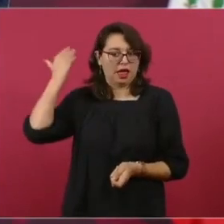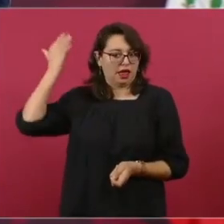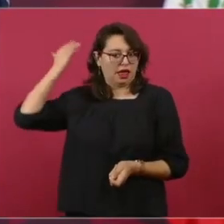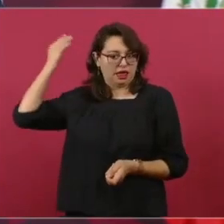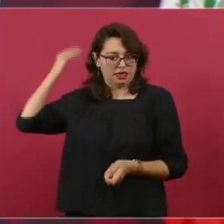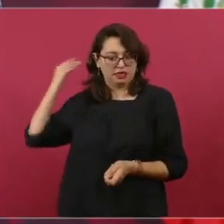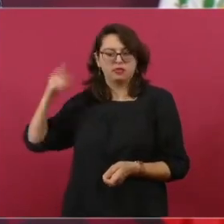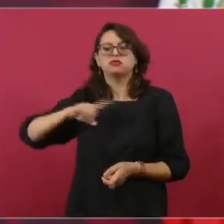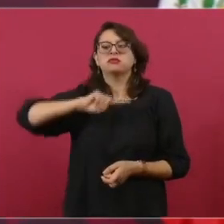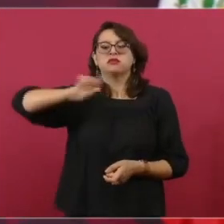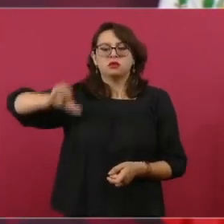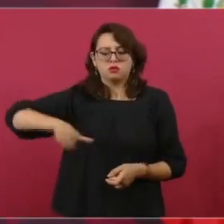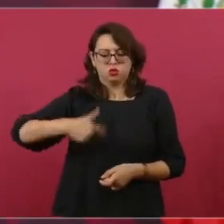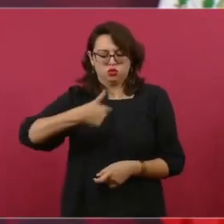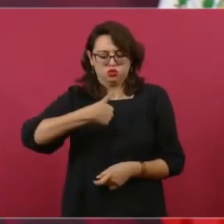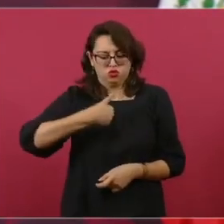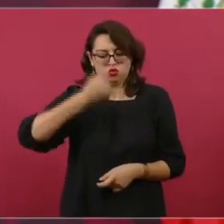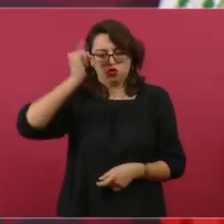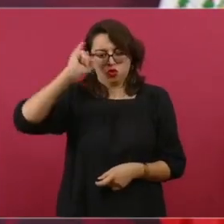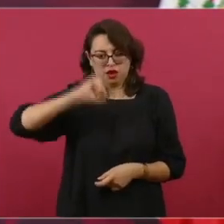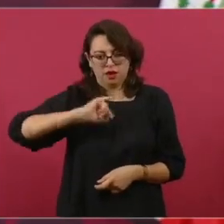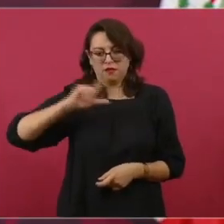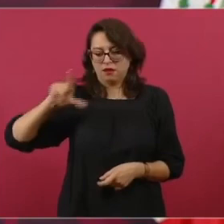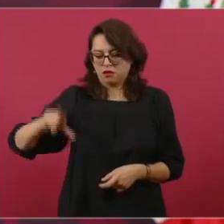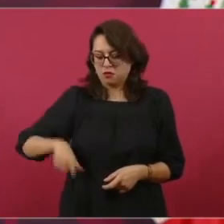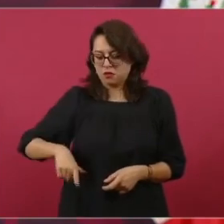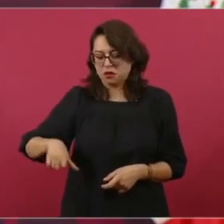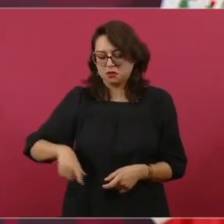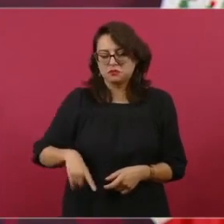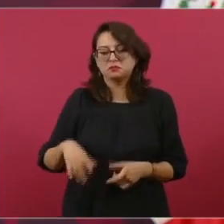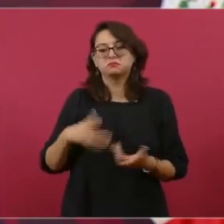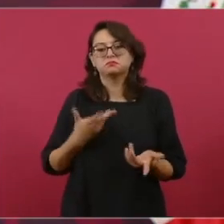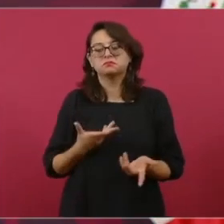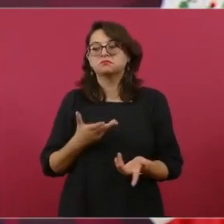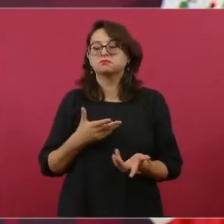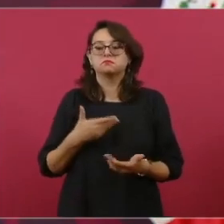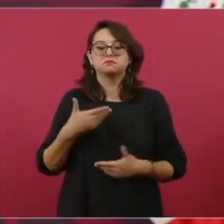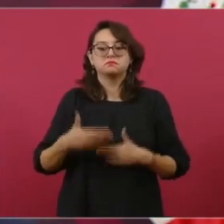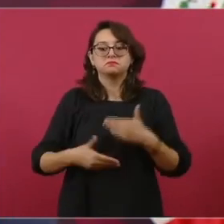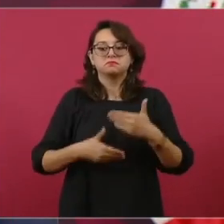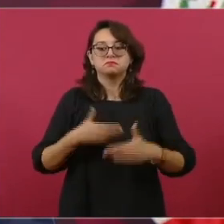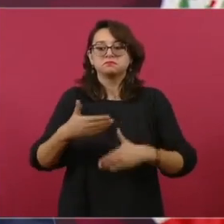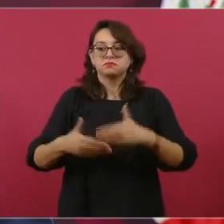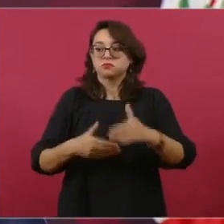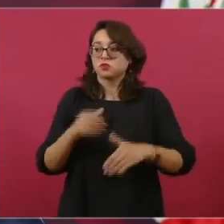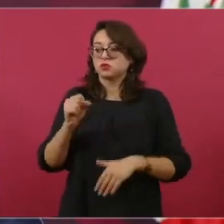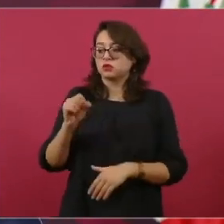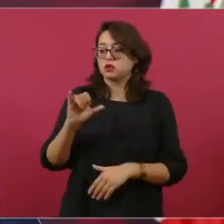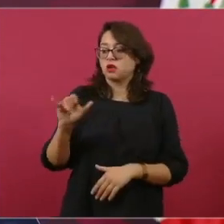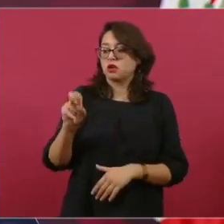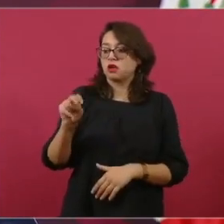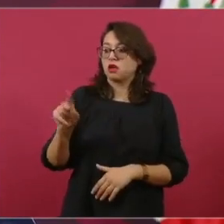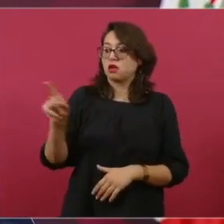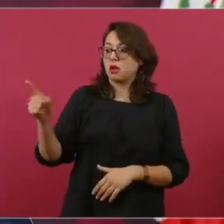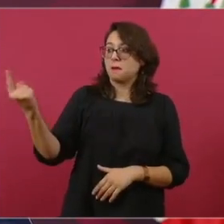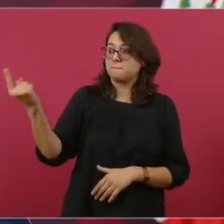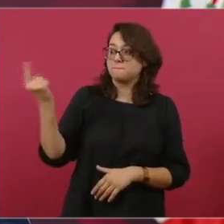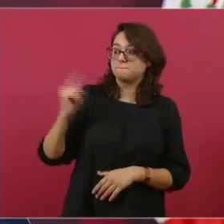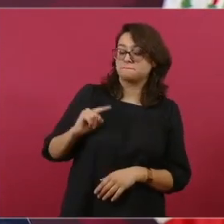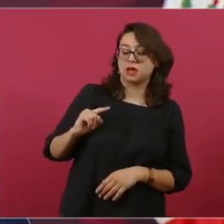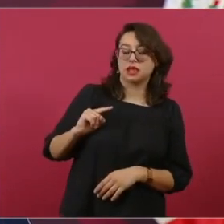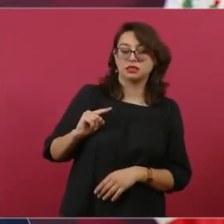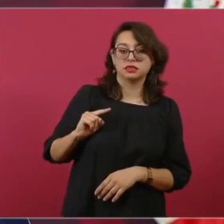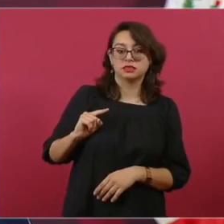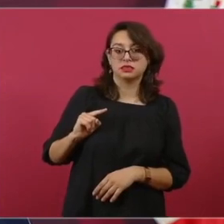asunto a la Suprema Corte y me dieron un tiempo para que yo pagara, me acuerdo bien, eran mil